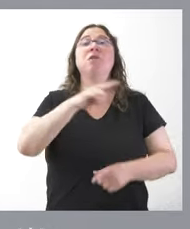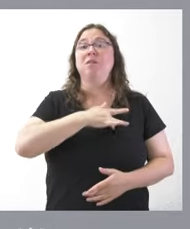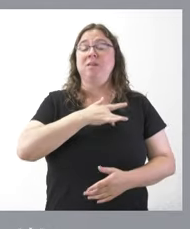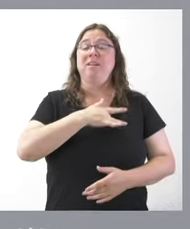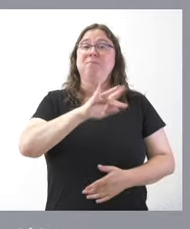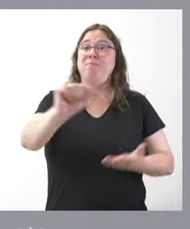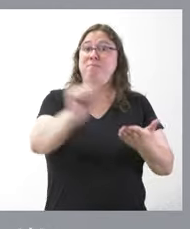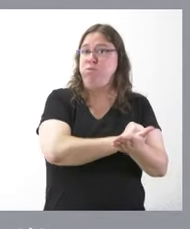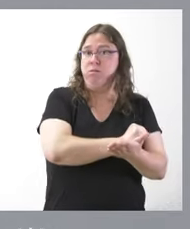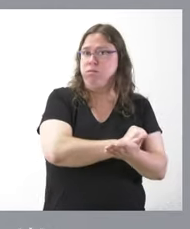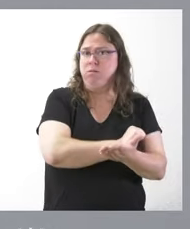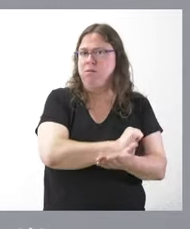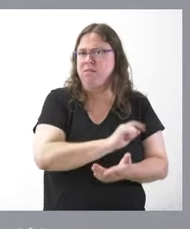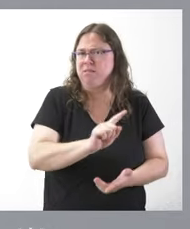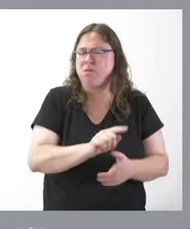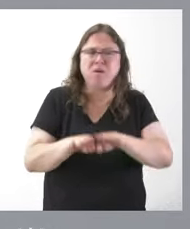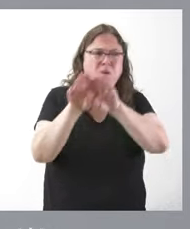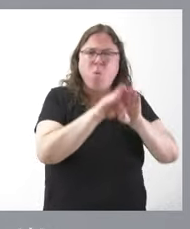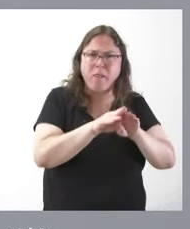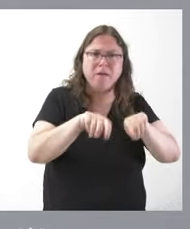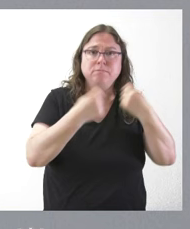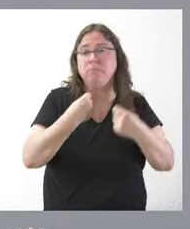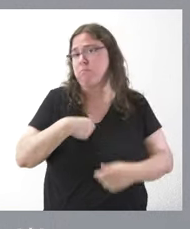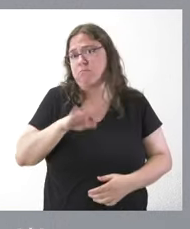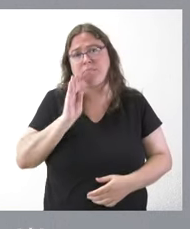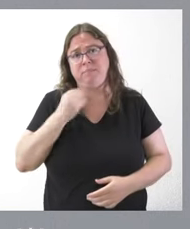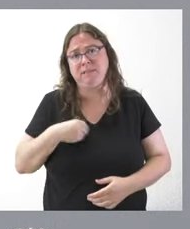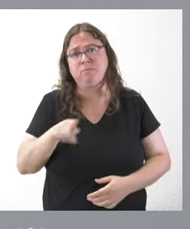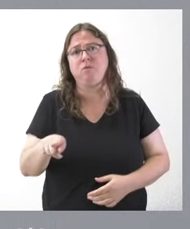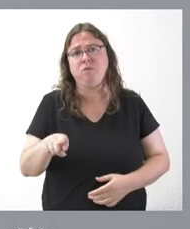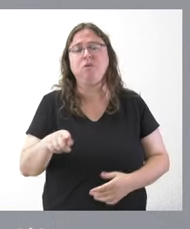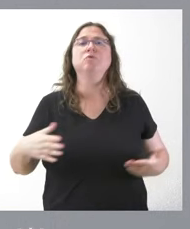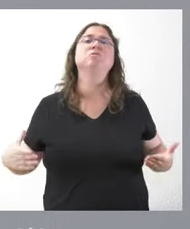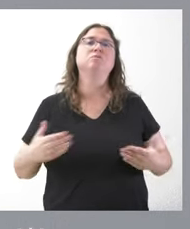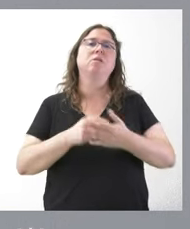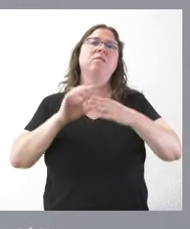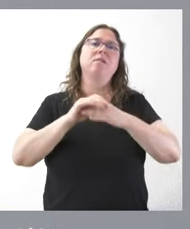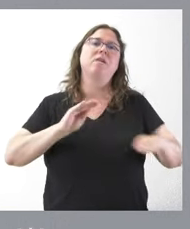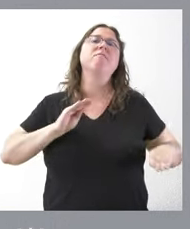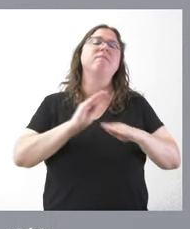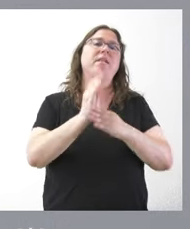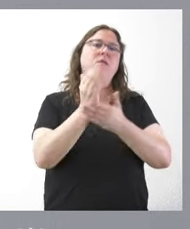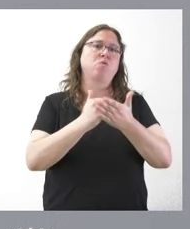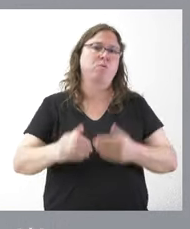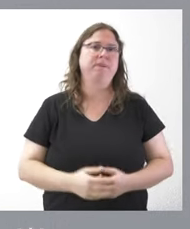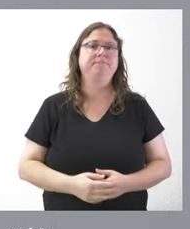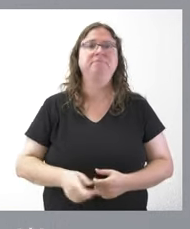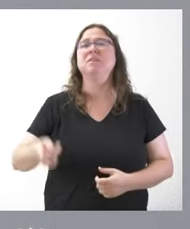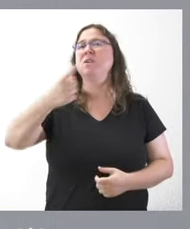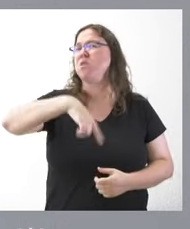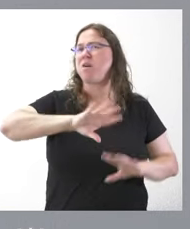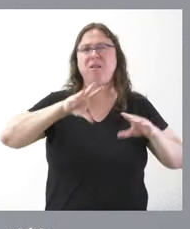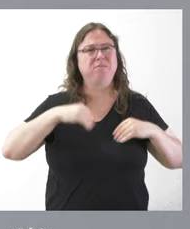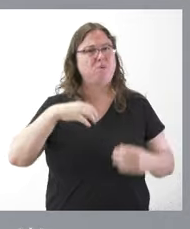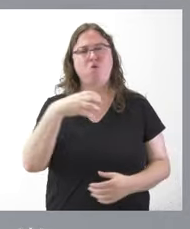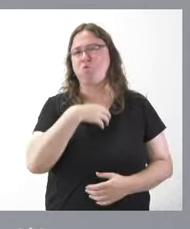aceptar que se rompa el principio de igualdad digo lo mismo para todo lo que tiene que ver con la financiación autonómica nosotros no podemos aceptar